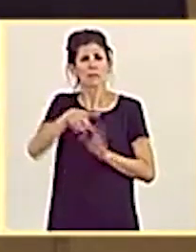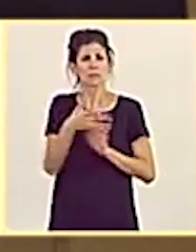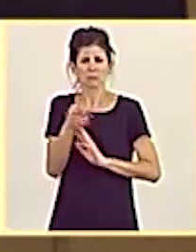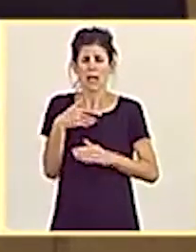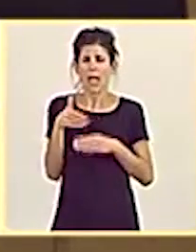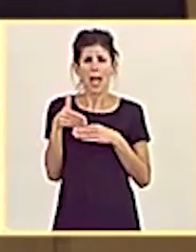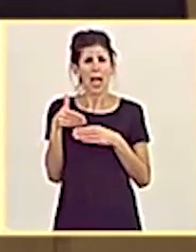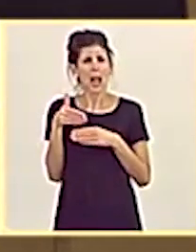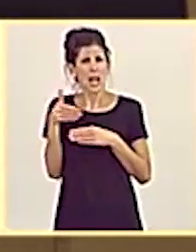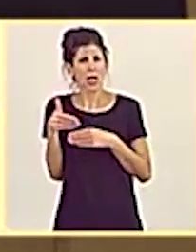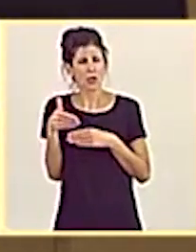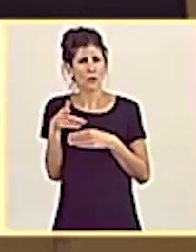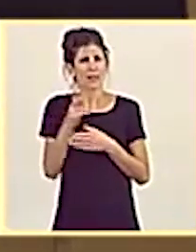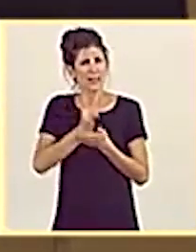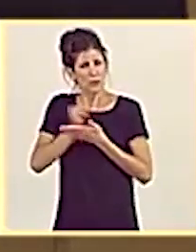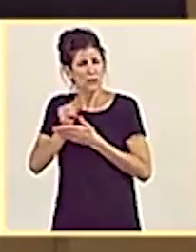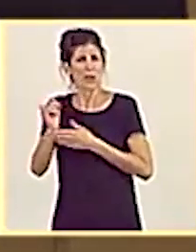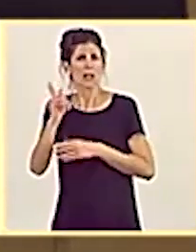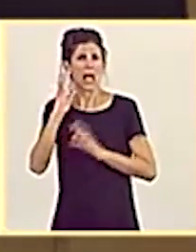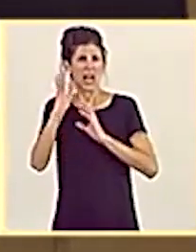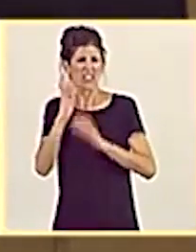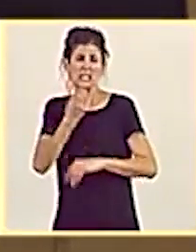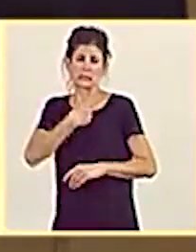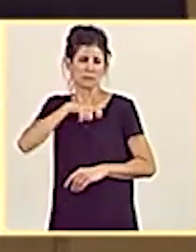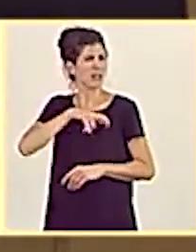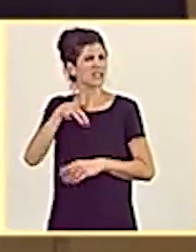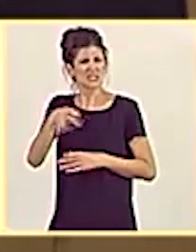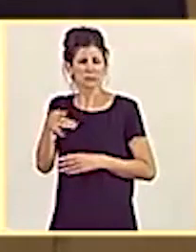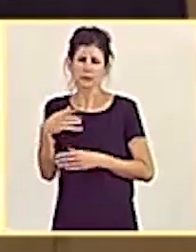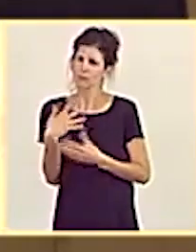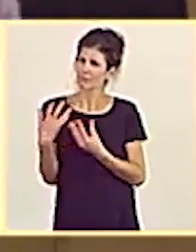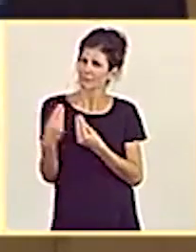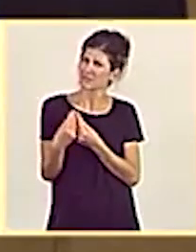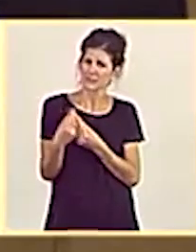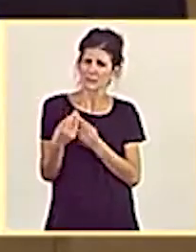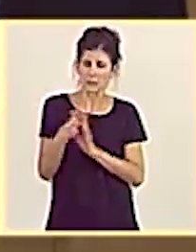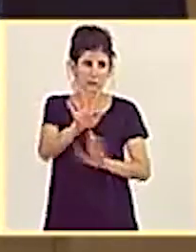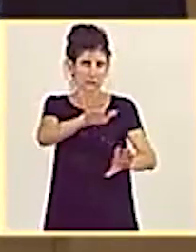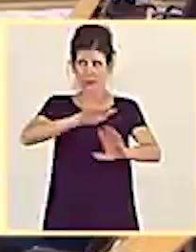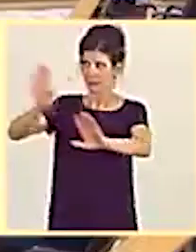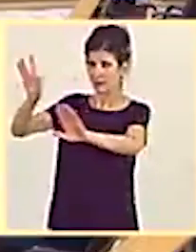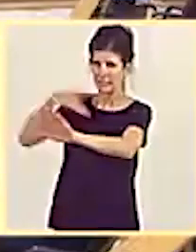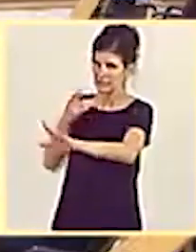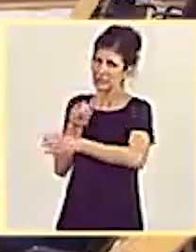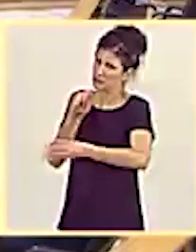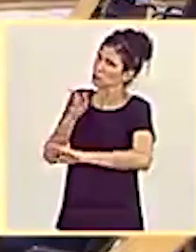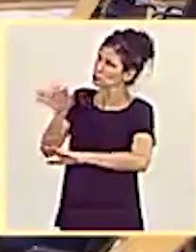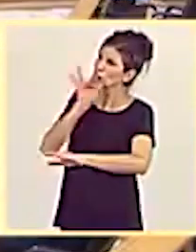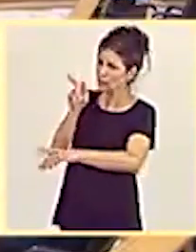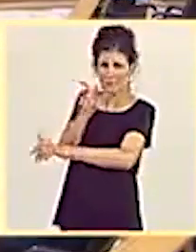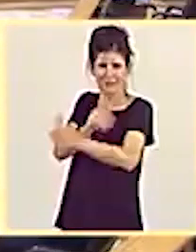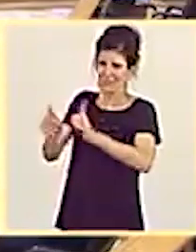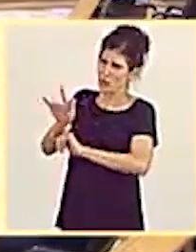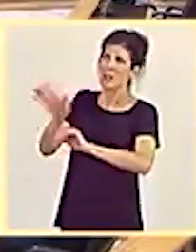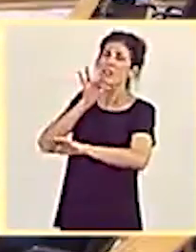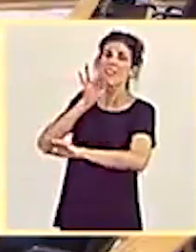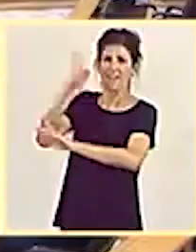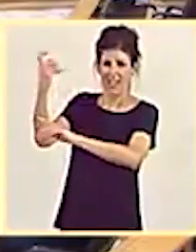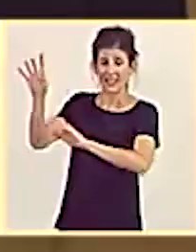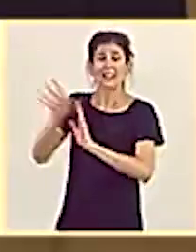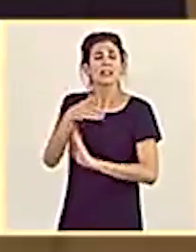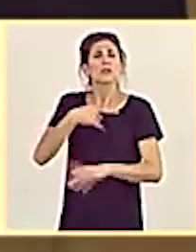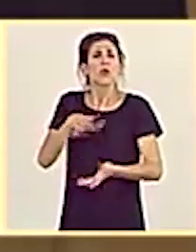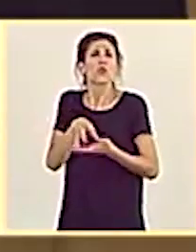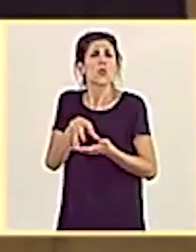agricultura y la ganadería de España. No se precipiten ustedes, que todavía les queda. Tranquilos. No tenían